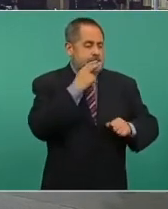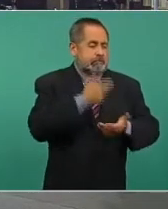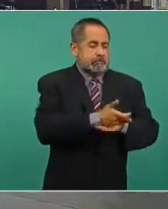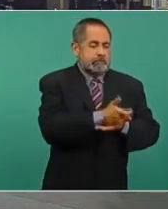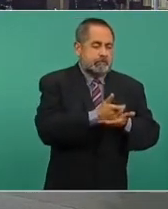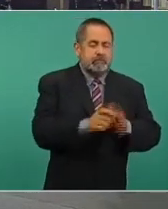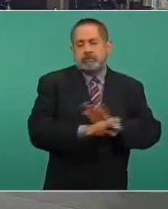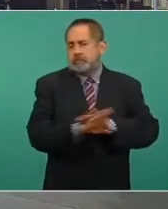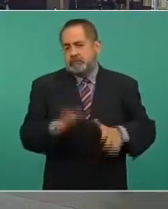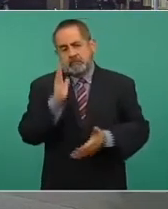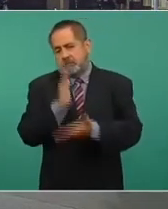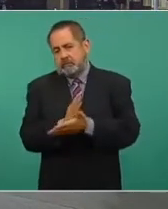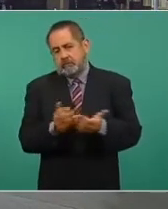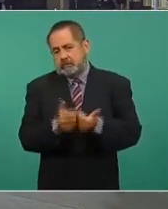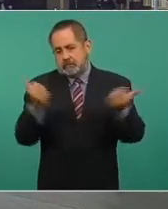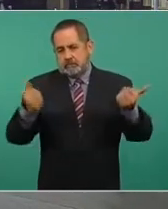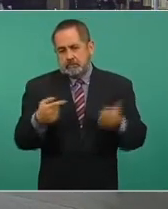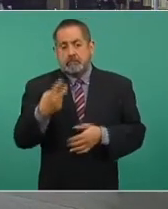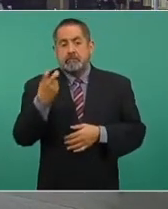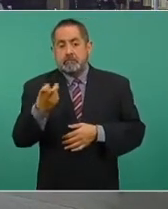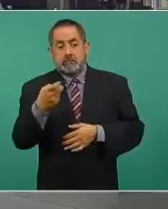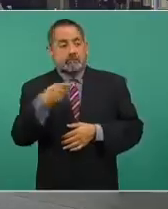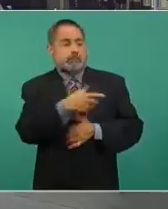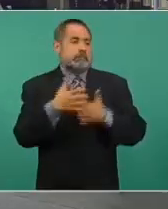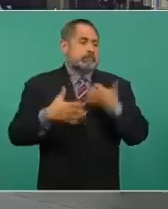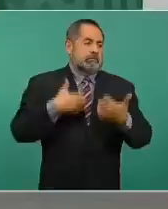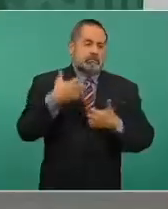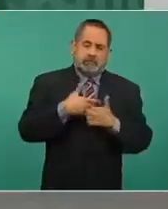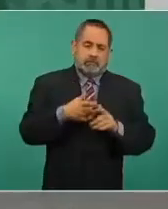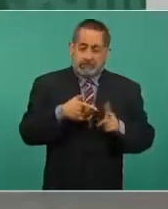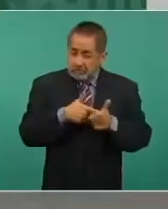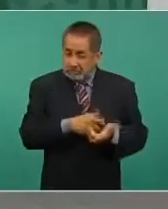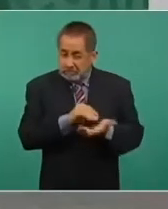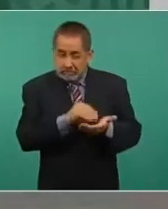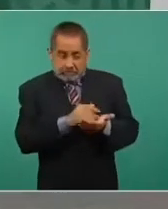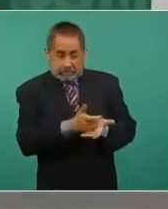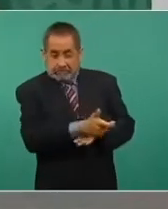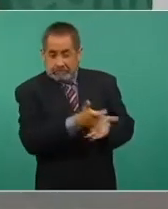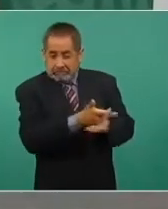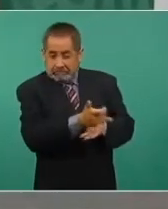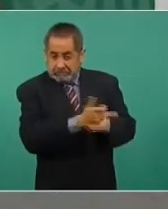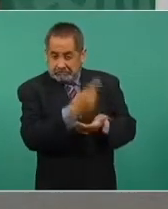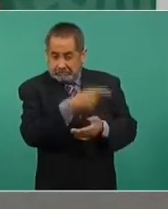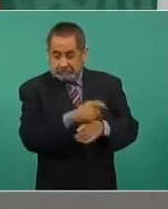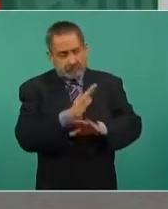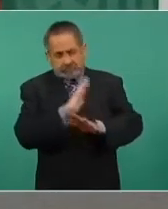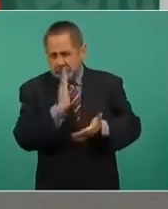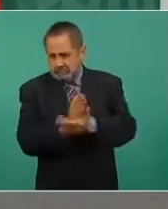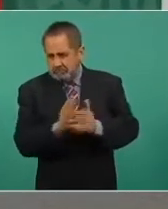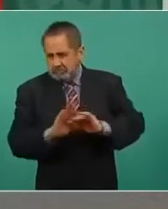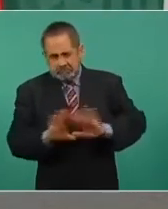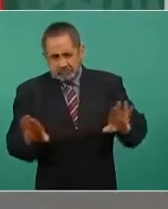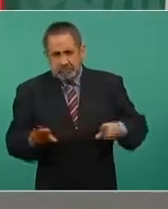Entonces, como ya no se puede mantener estos privilegios, pues ahora